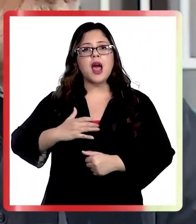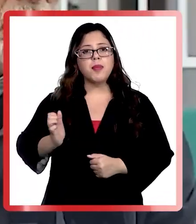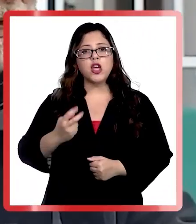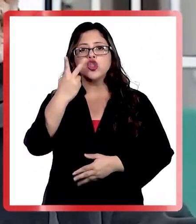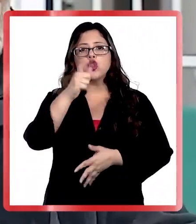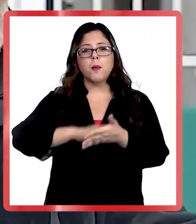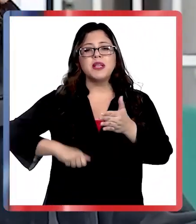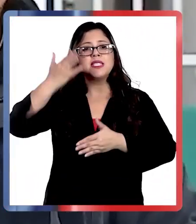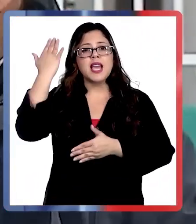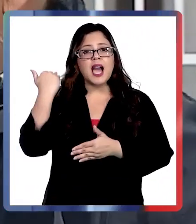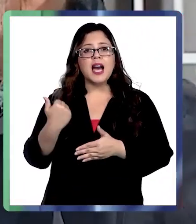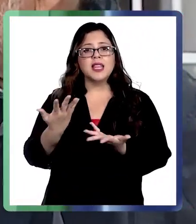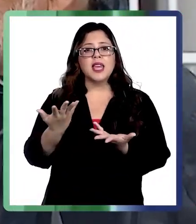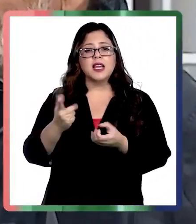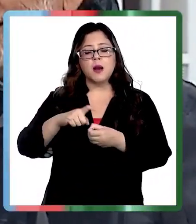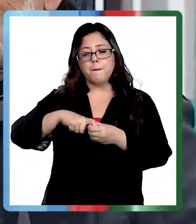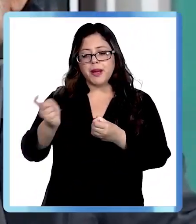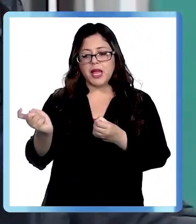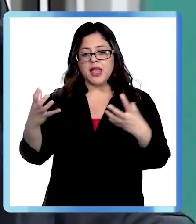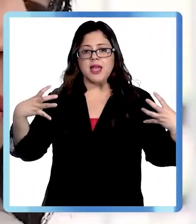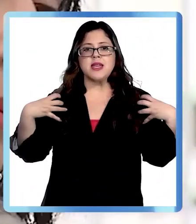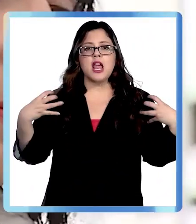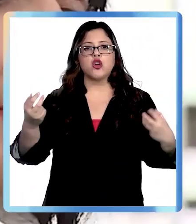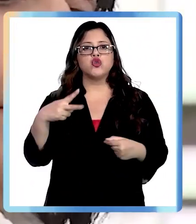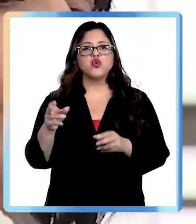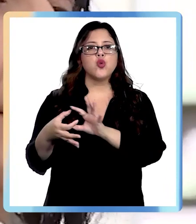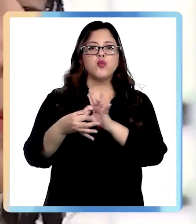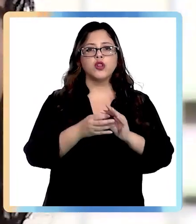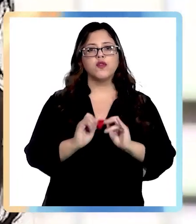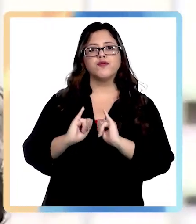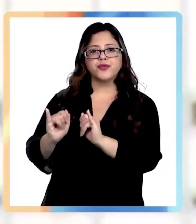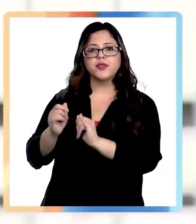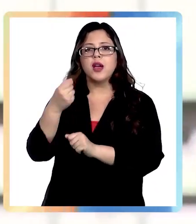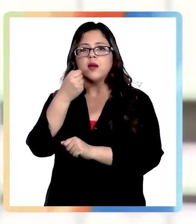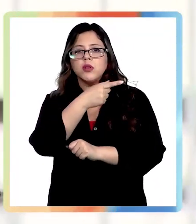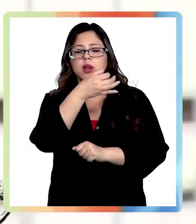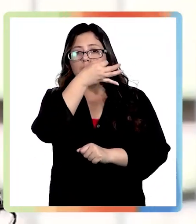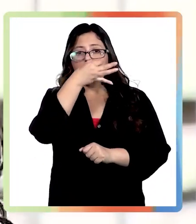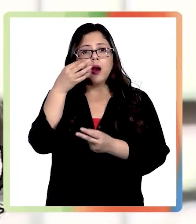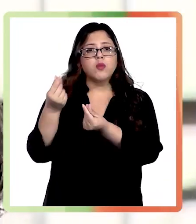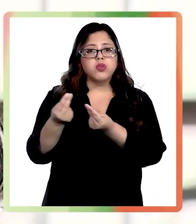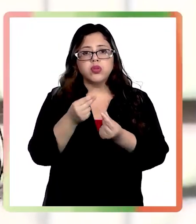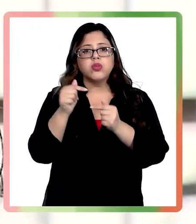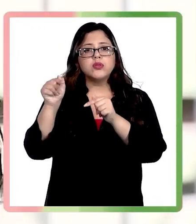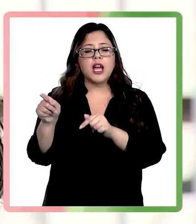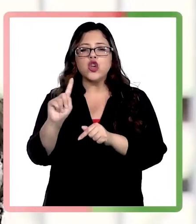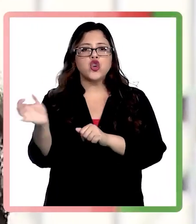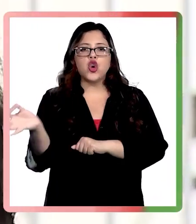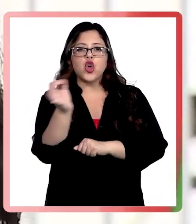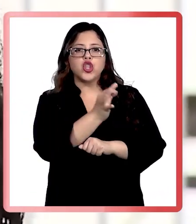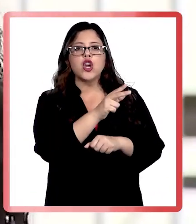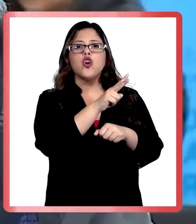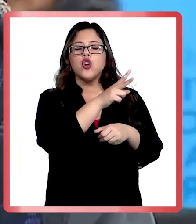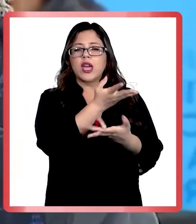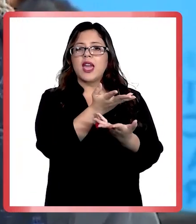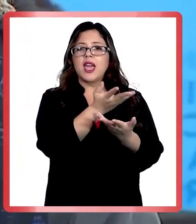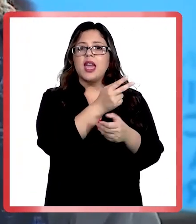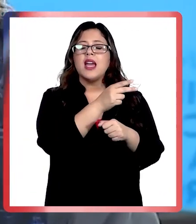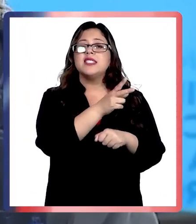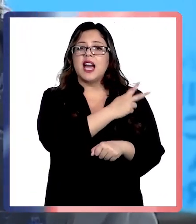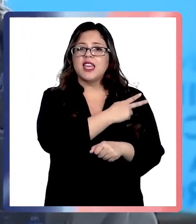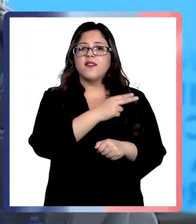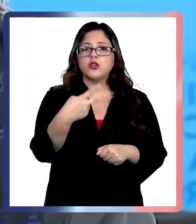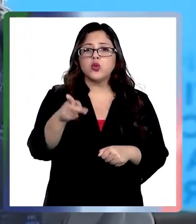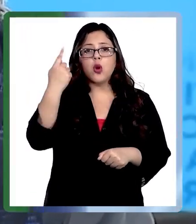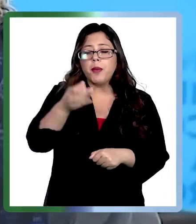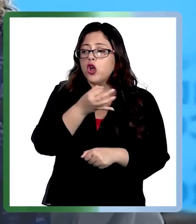fue removida de su cargo porque fue informada de la denuncia de corrupción y no lo reportó a su superior, pero declaró a la PDI que